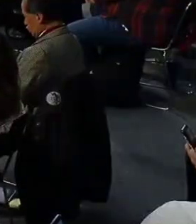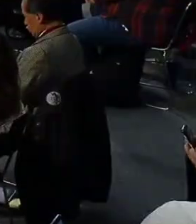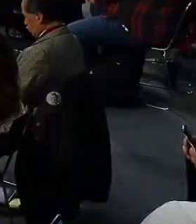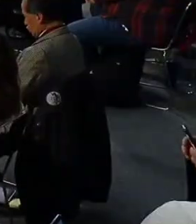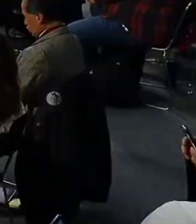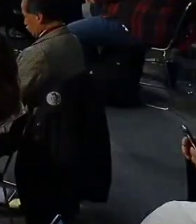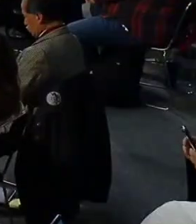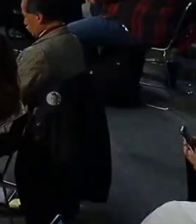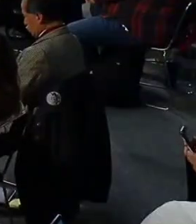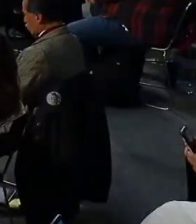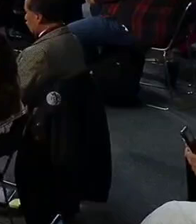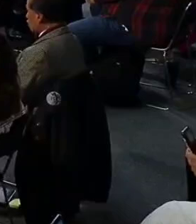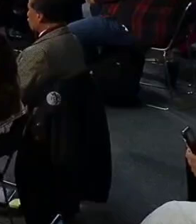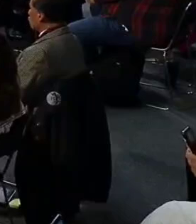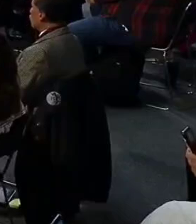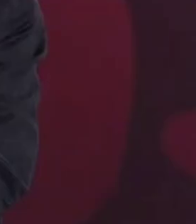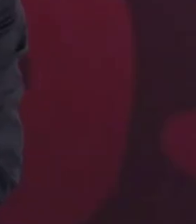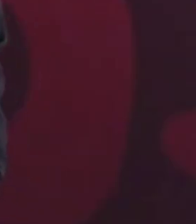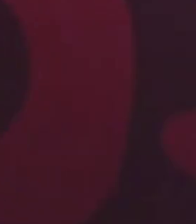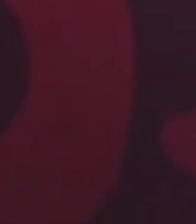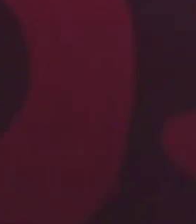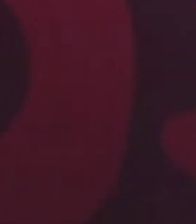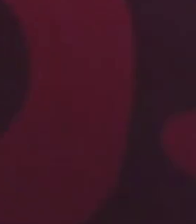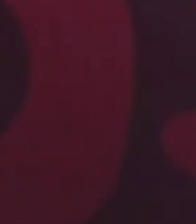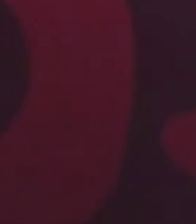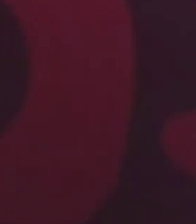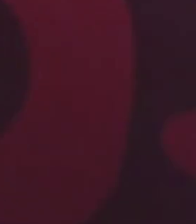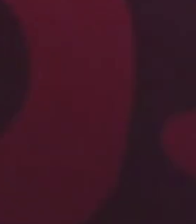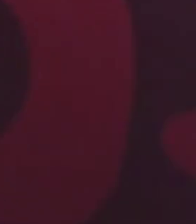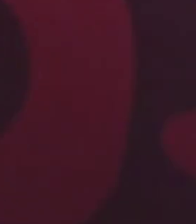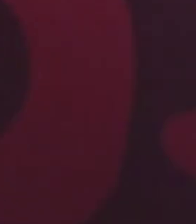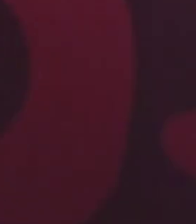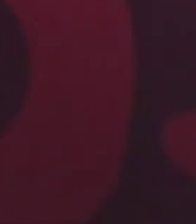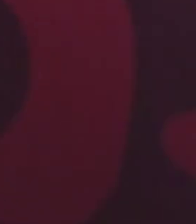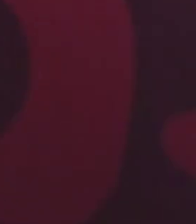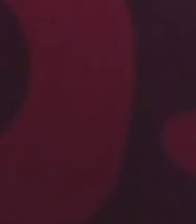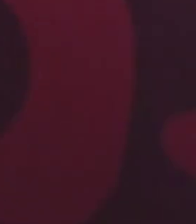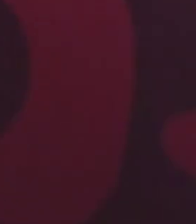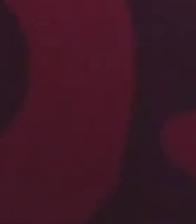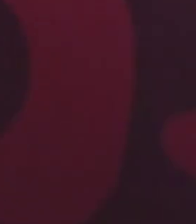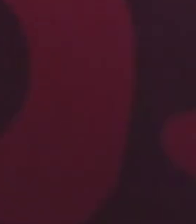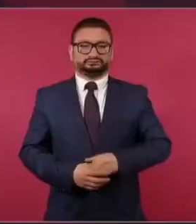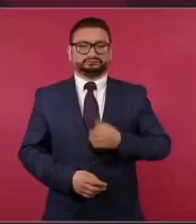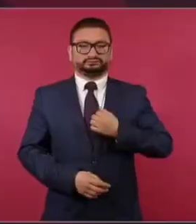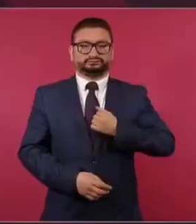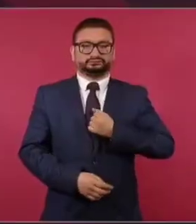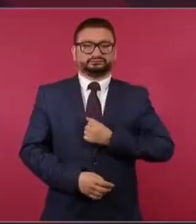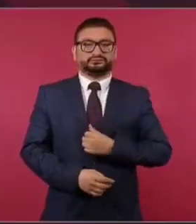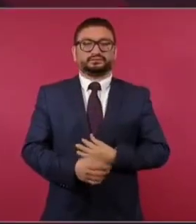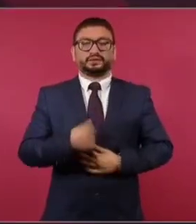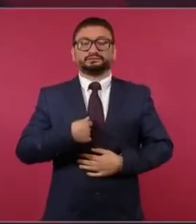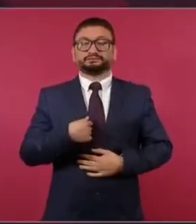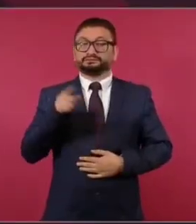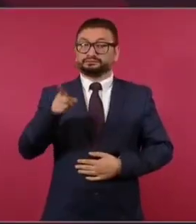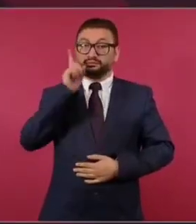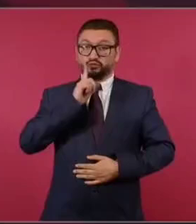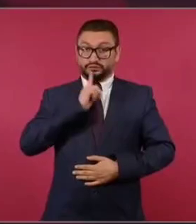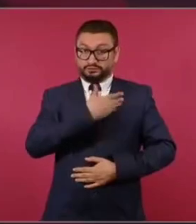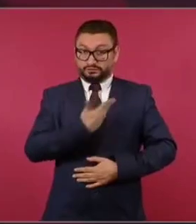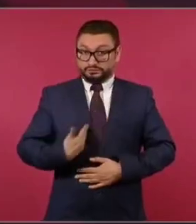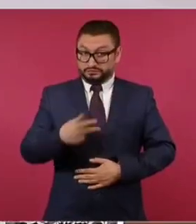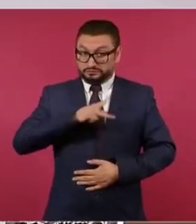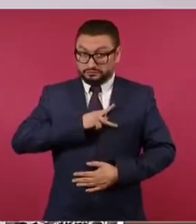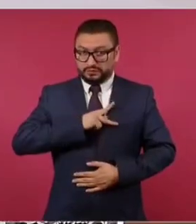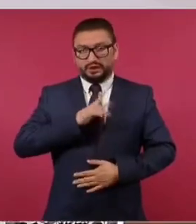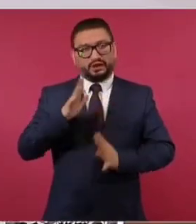Mi presidenta es mi presidenta y